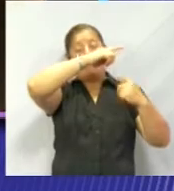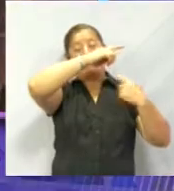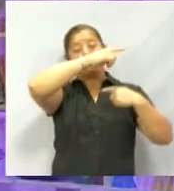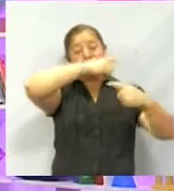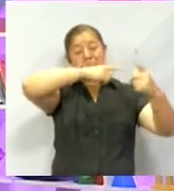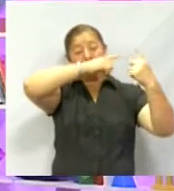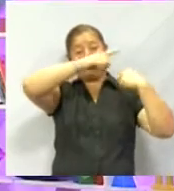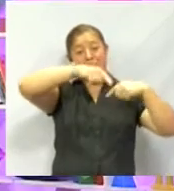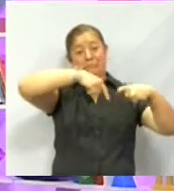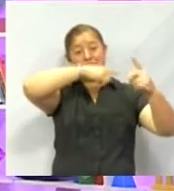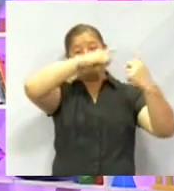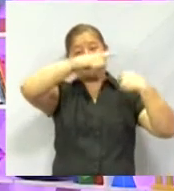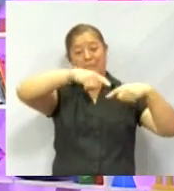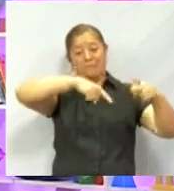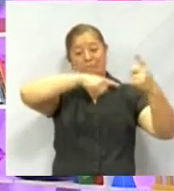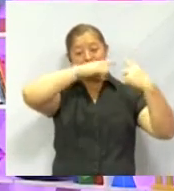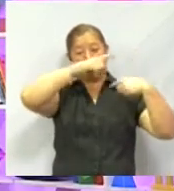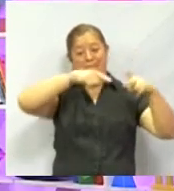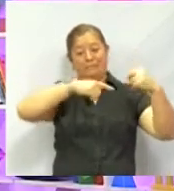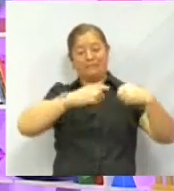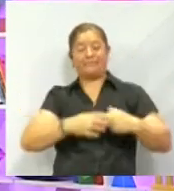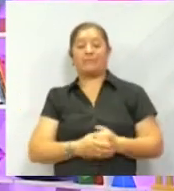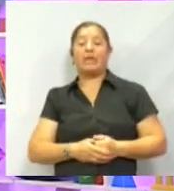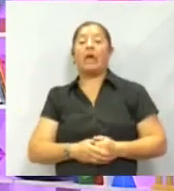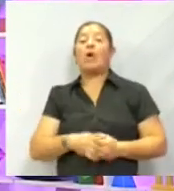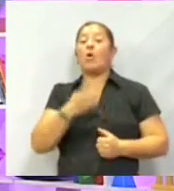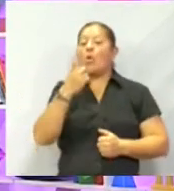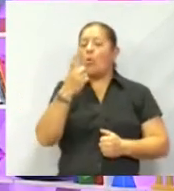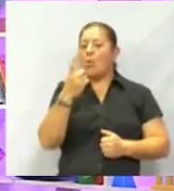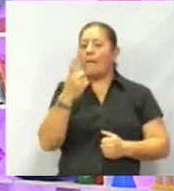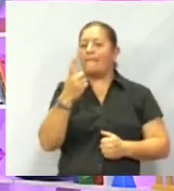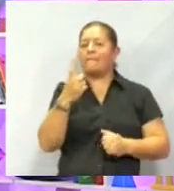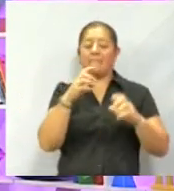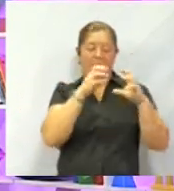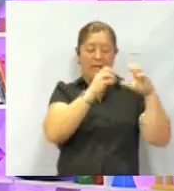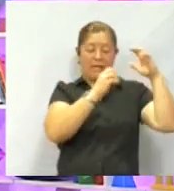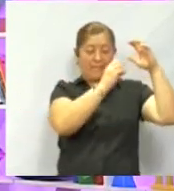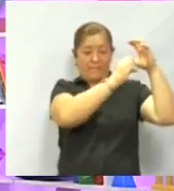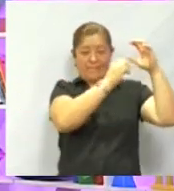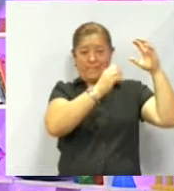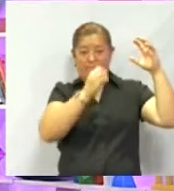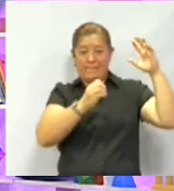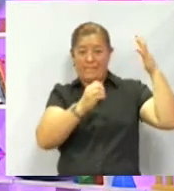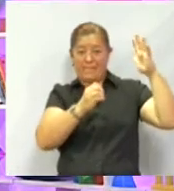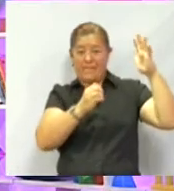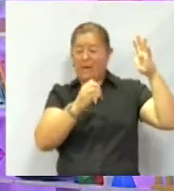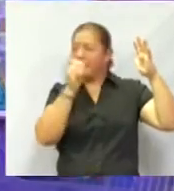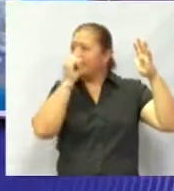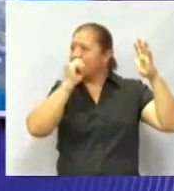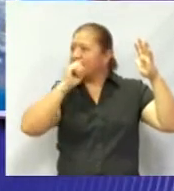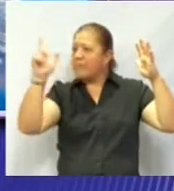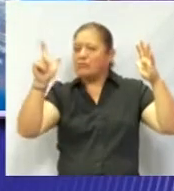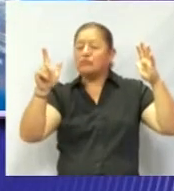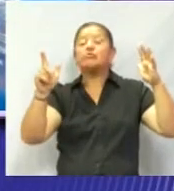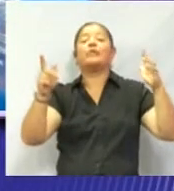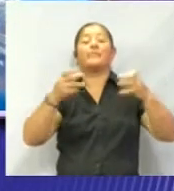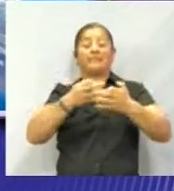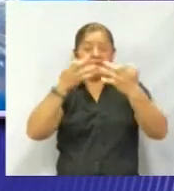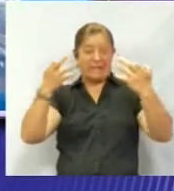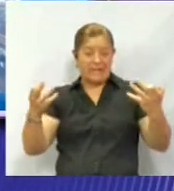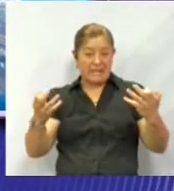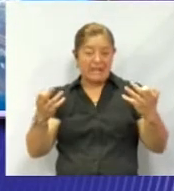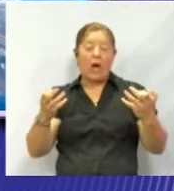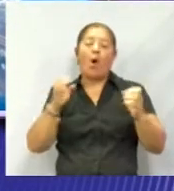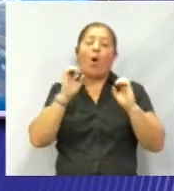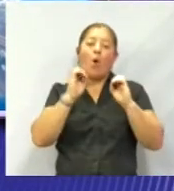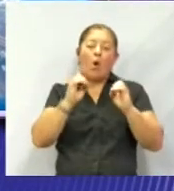más famoso de todo el sistema solar. Es la Tierra, es donde habitamos. También es conocido como el planeta azul.